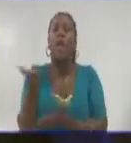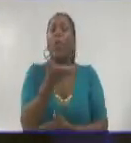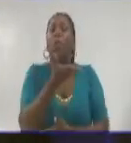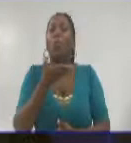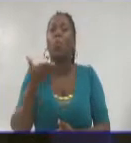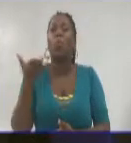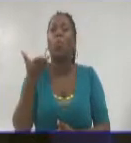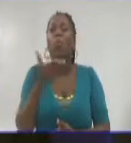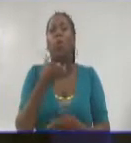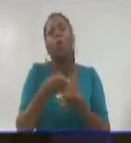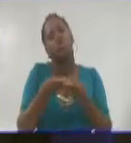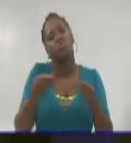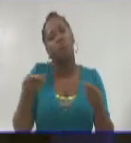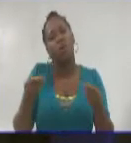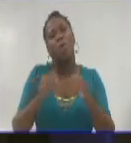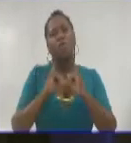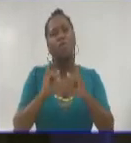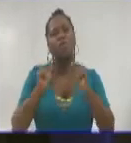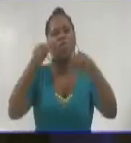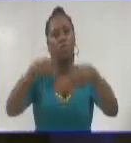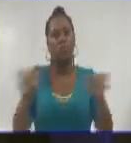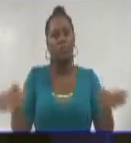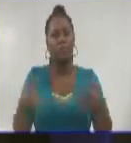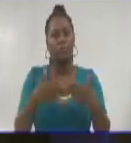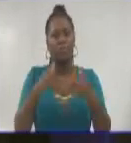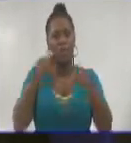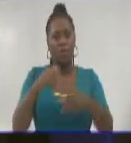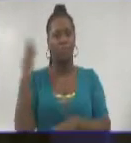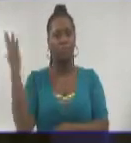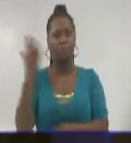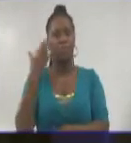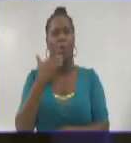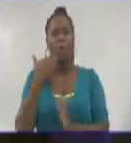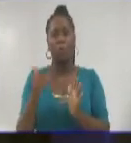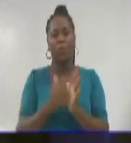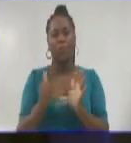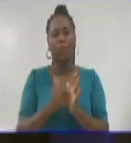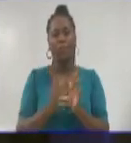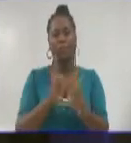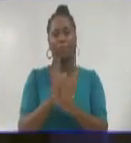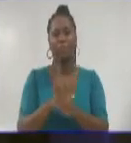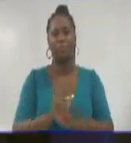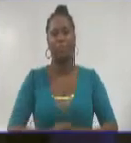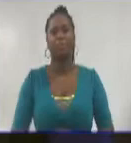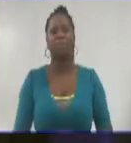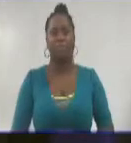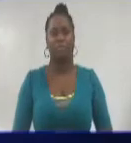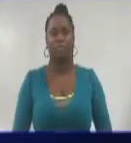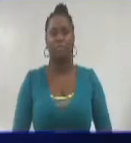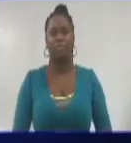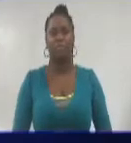variables y débiles. Bueno, hasta aquí la información meteorológica, que pasen una tarde, noche, jueves, y hasta un próximo contacto.